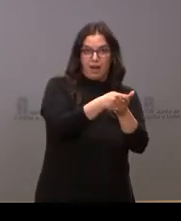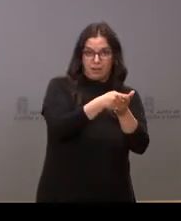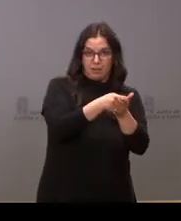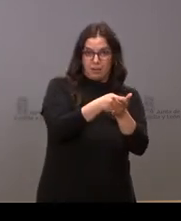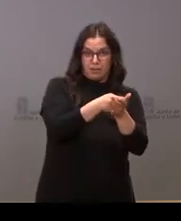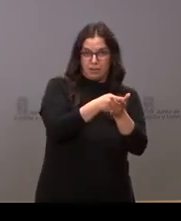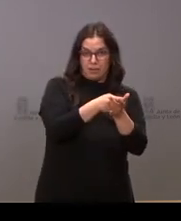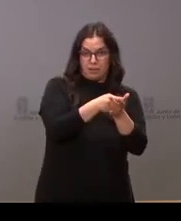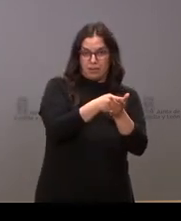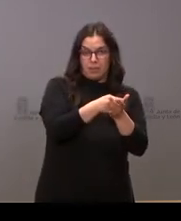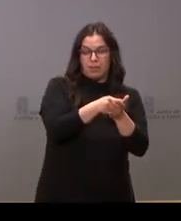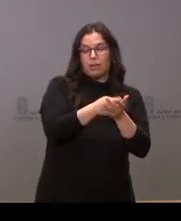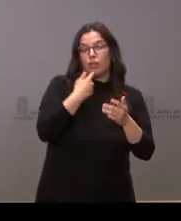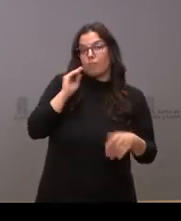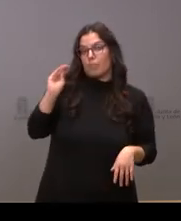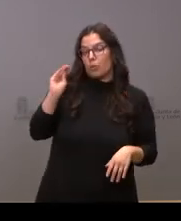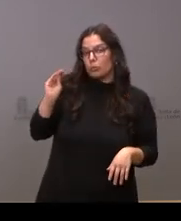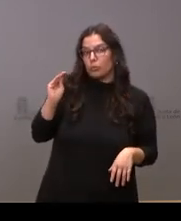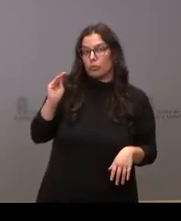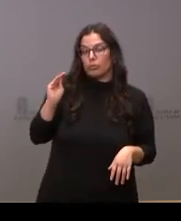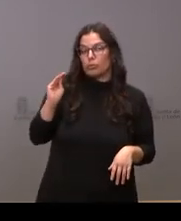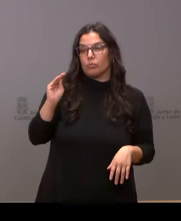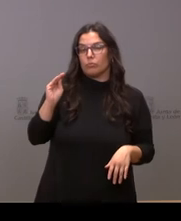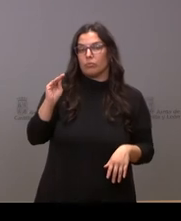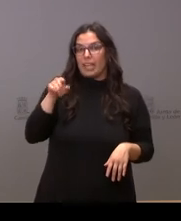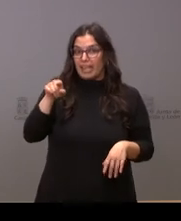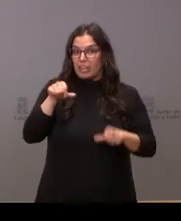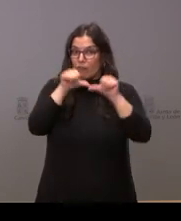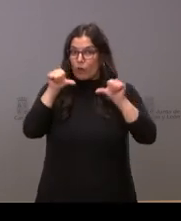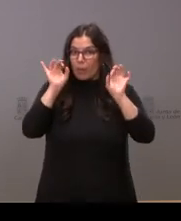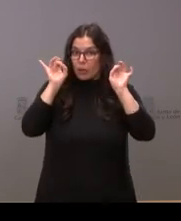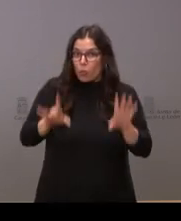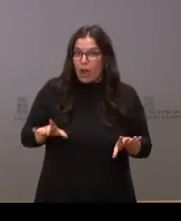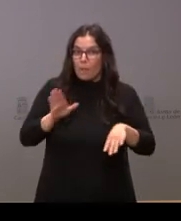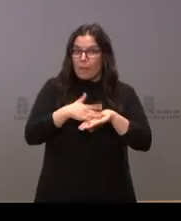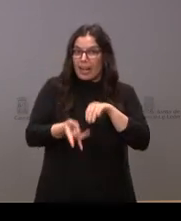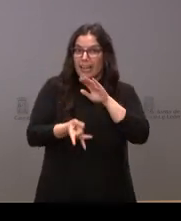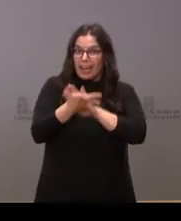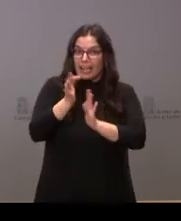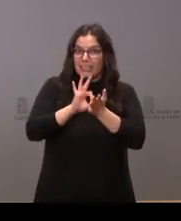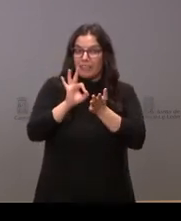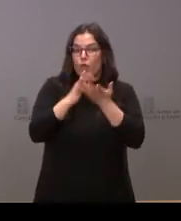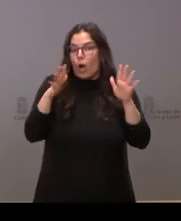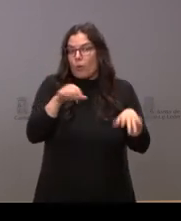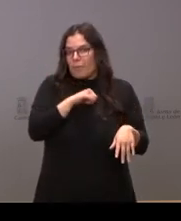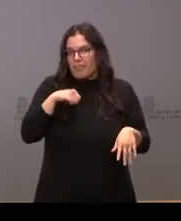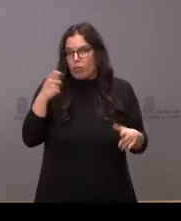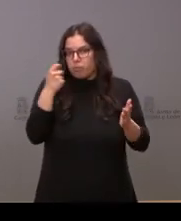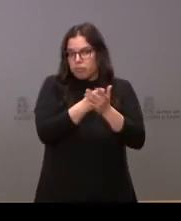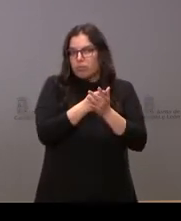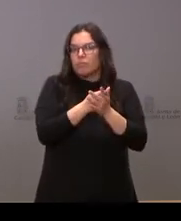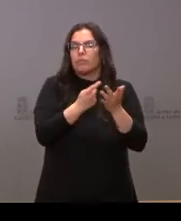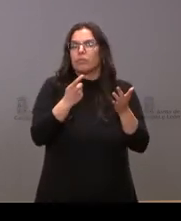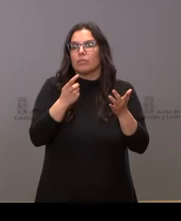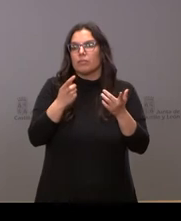si esa va a ser la fórmula y en qué plazo para poder poner en marcha ese mismo servicio aunque sea externalizado para los lugares